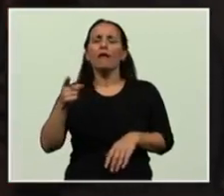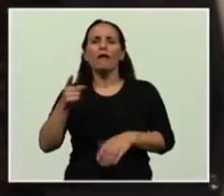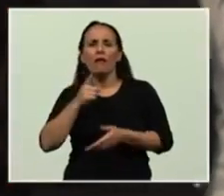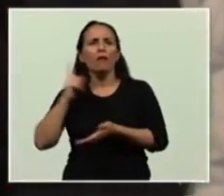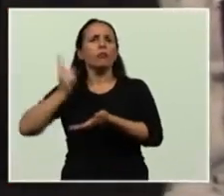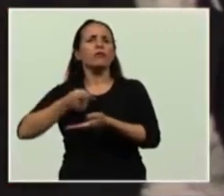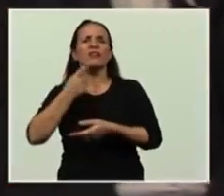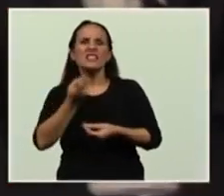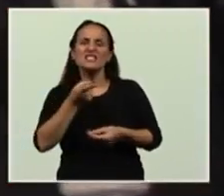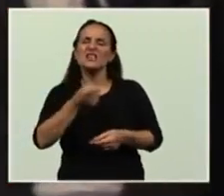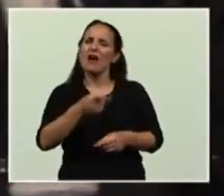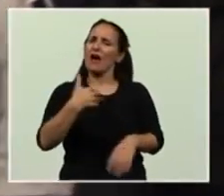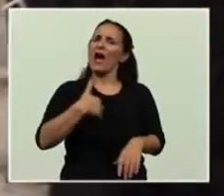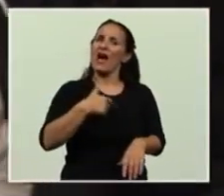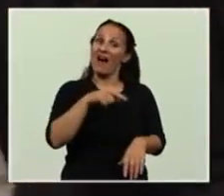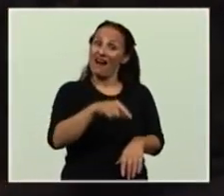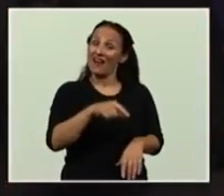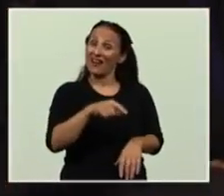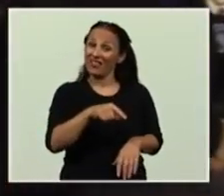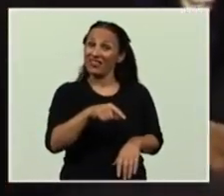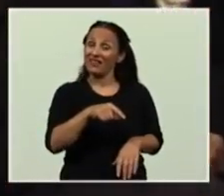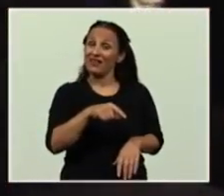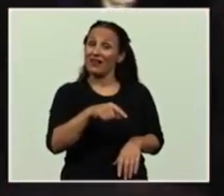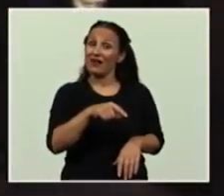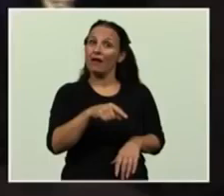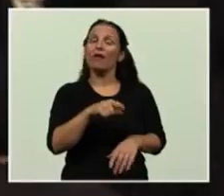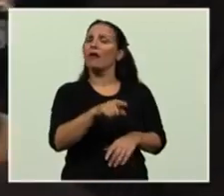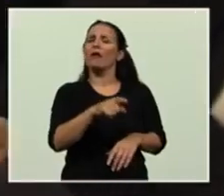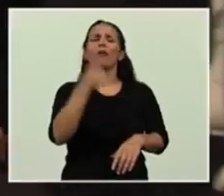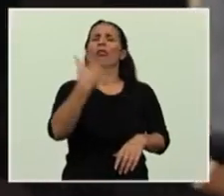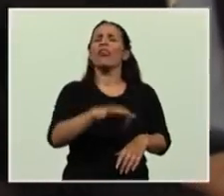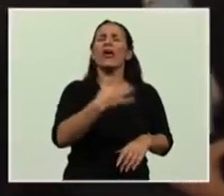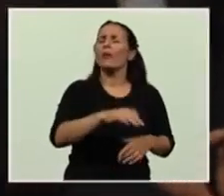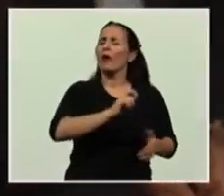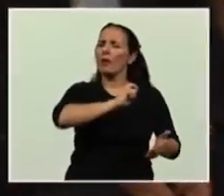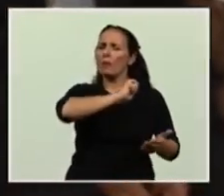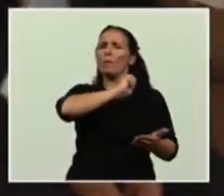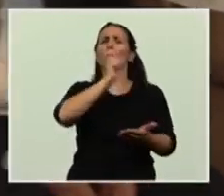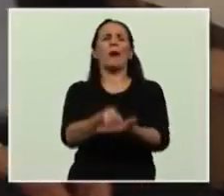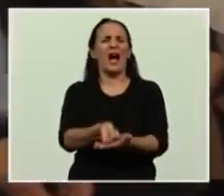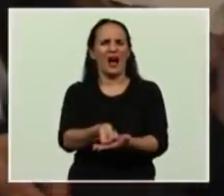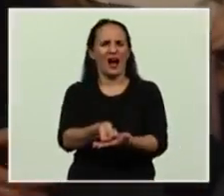al pago usurario